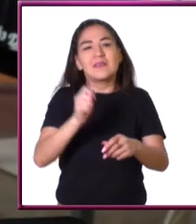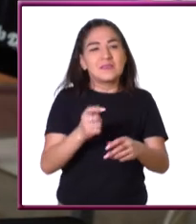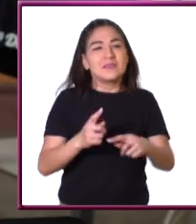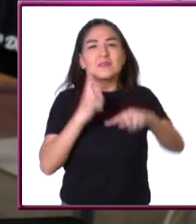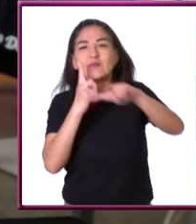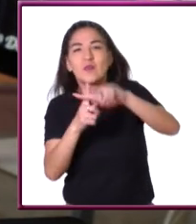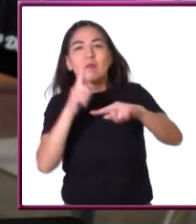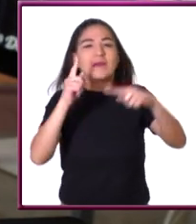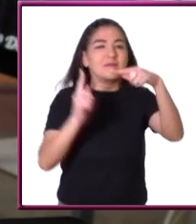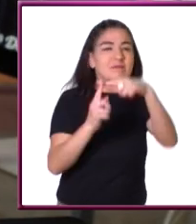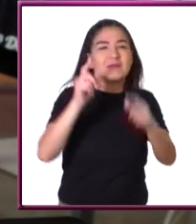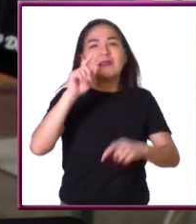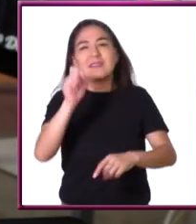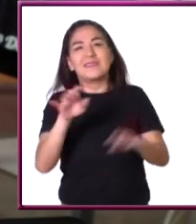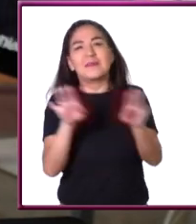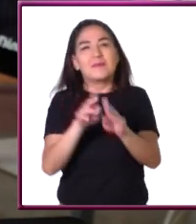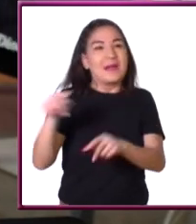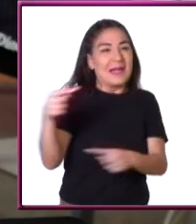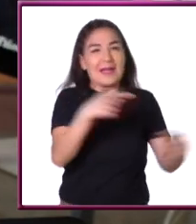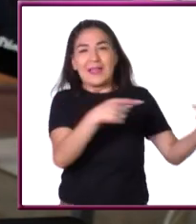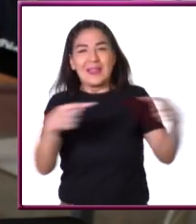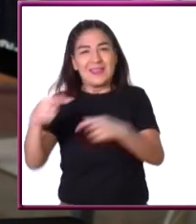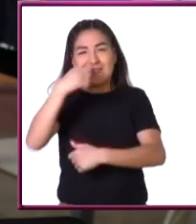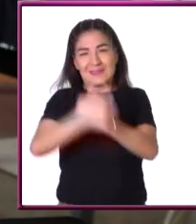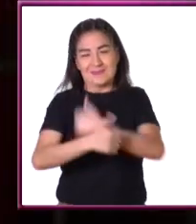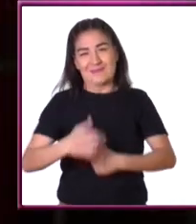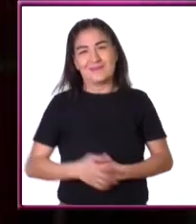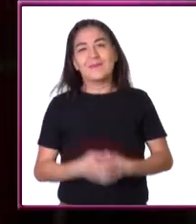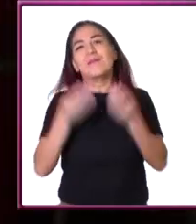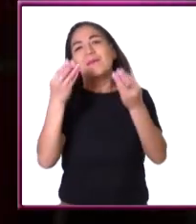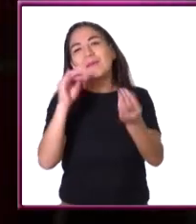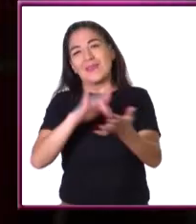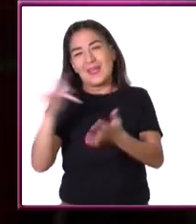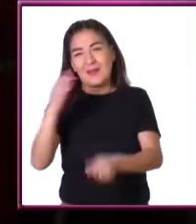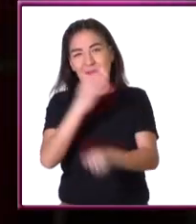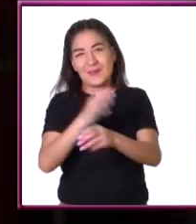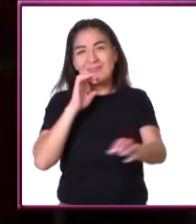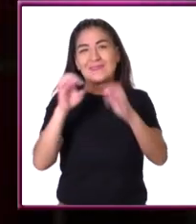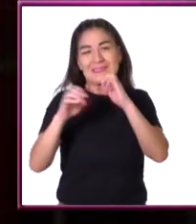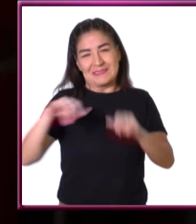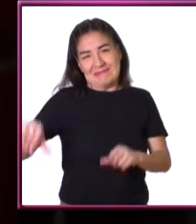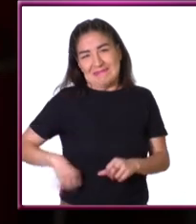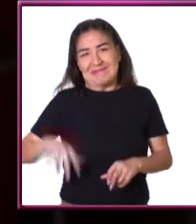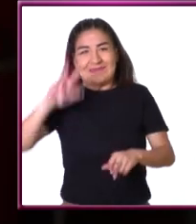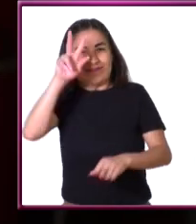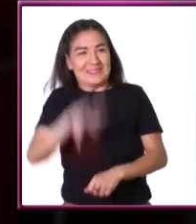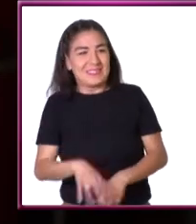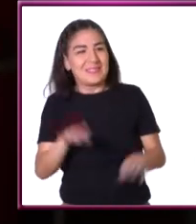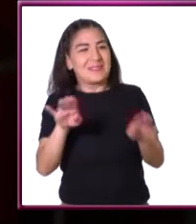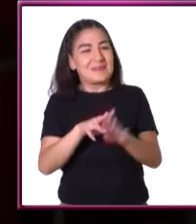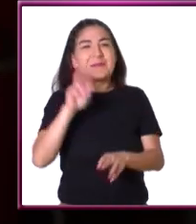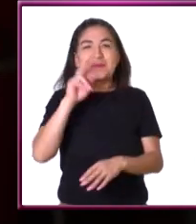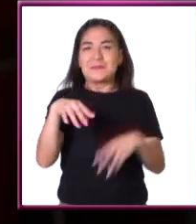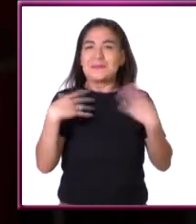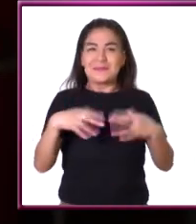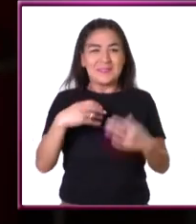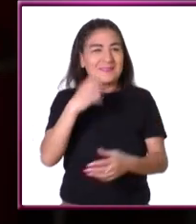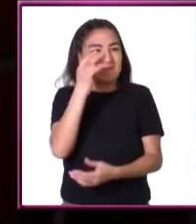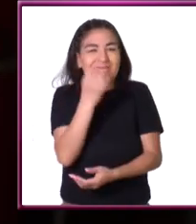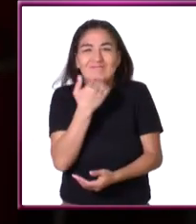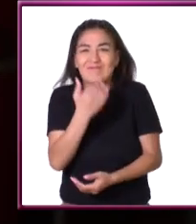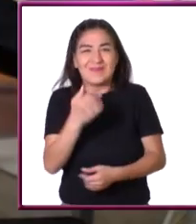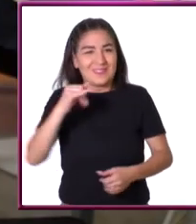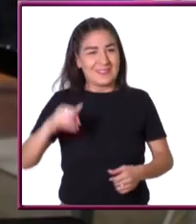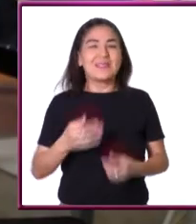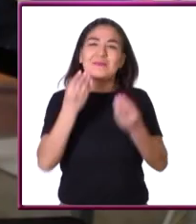para que precisamente no los puedan encontrar los atacantes pues muchas gracias Alejandro por esta entrevista tan interesante y tan útil en